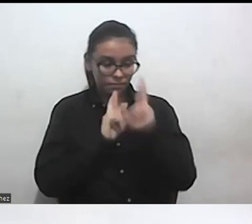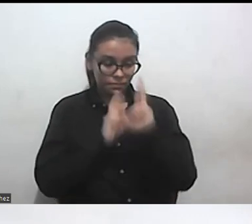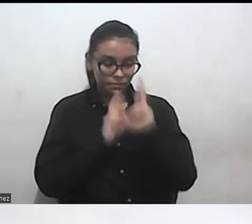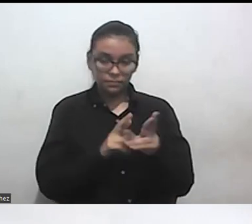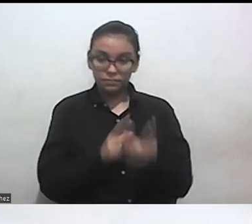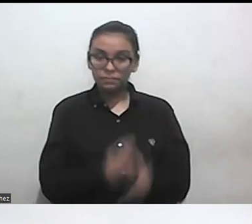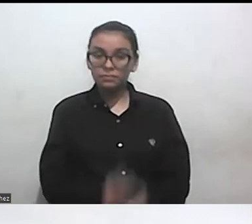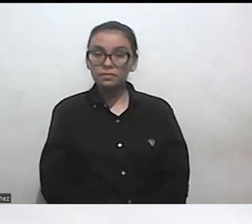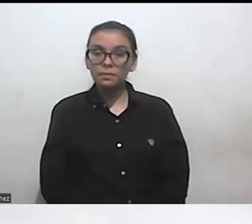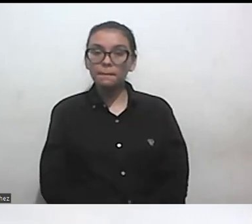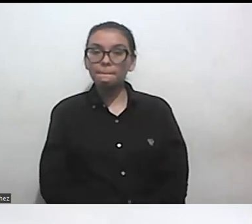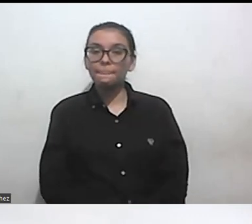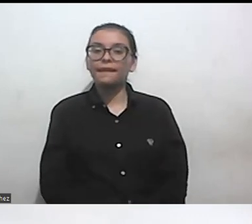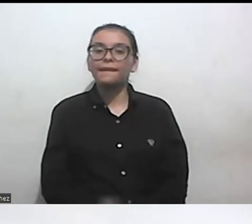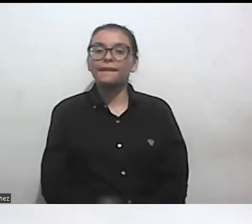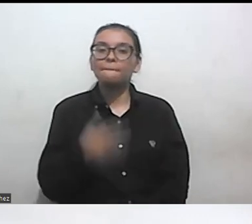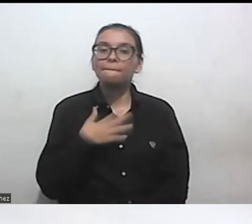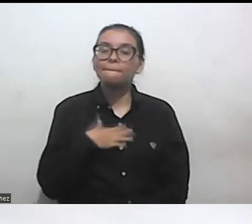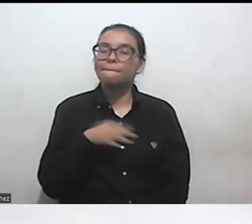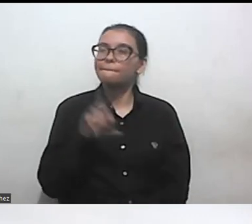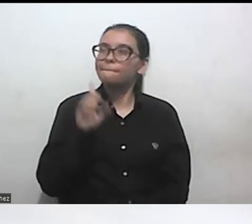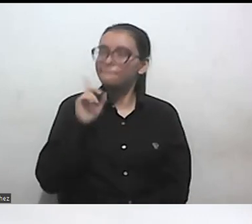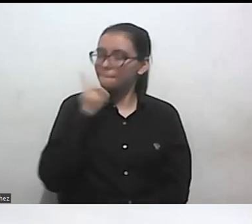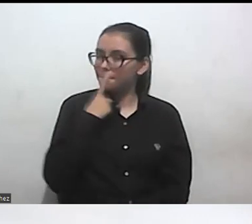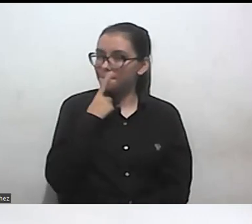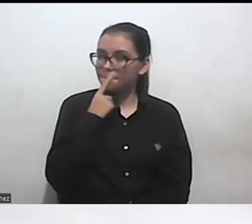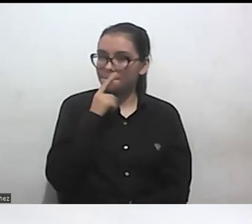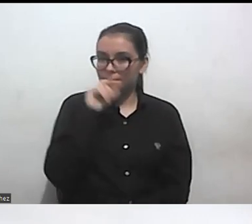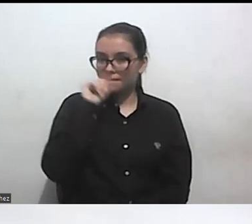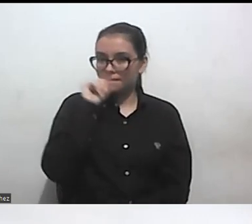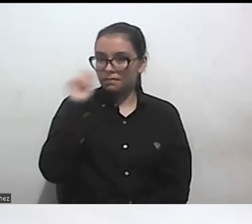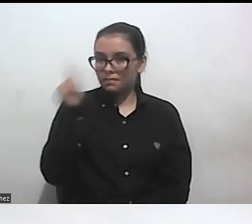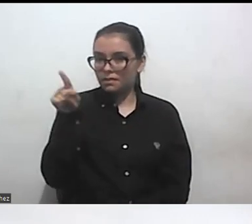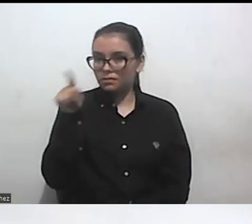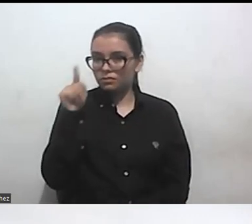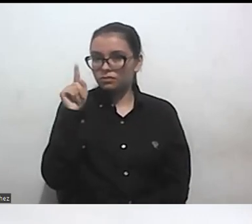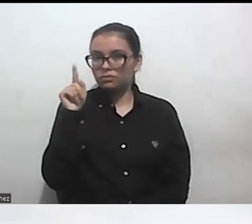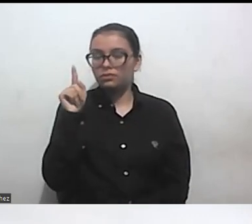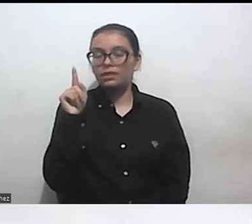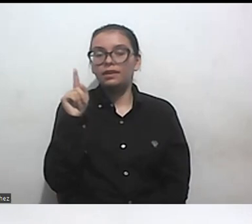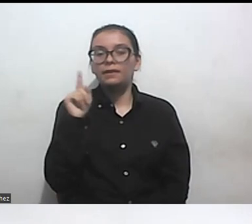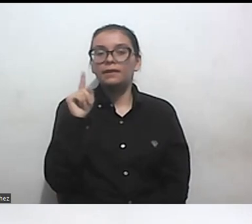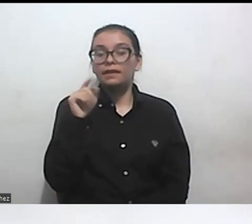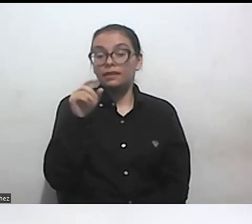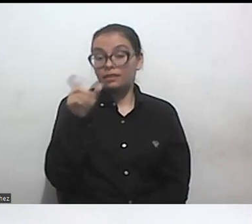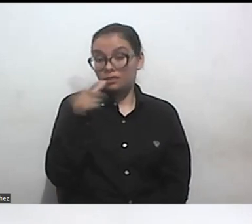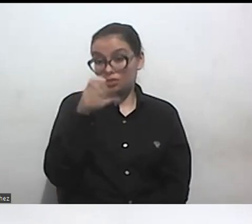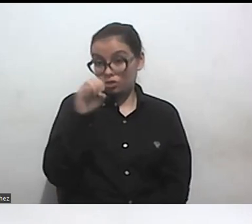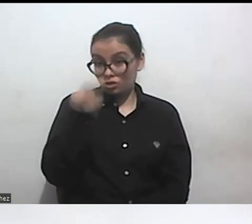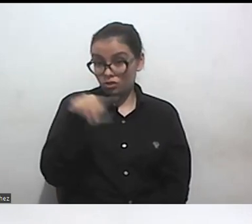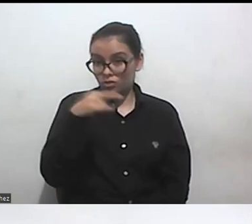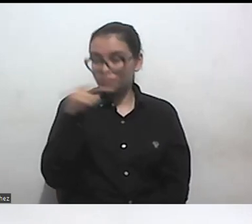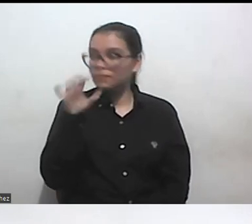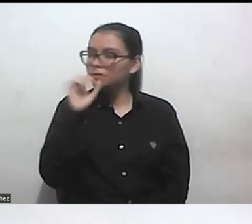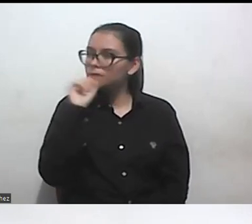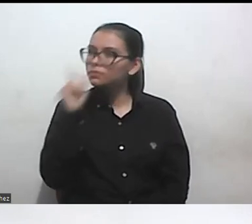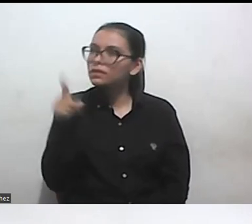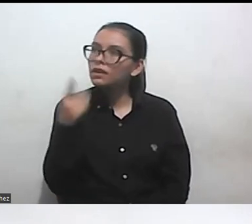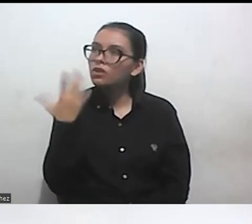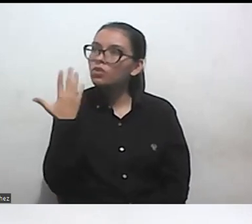quisiera preguntar pero acabo de preguntar por interno pero sí solamente quería confirmar cuánto tiempo queda